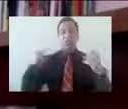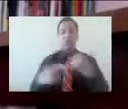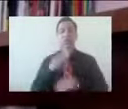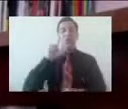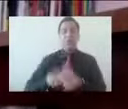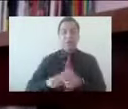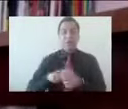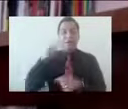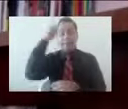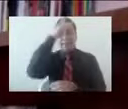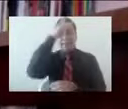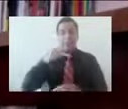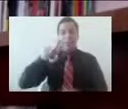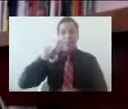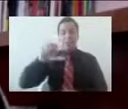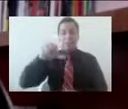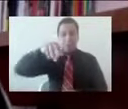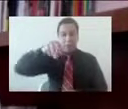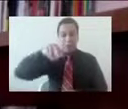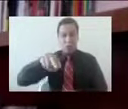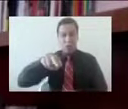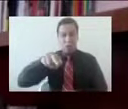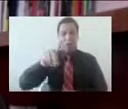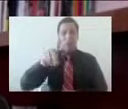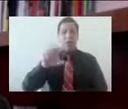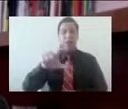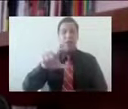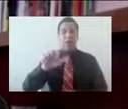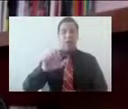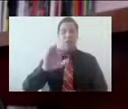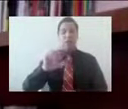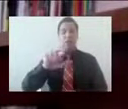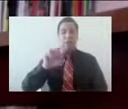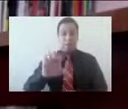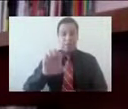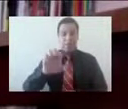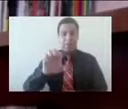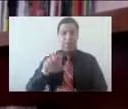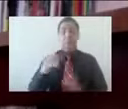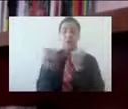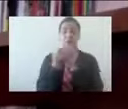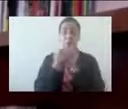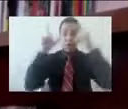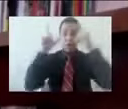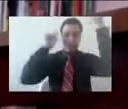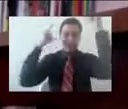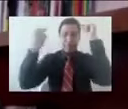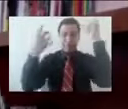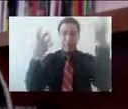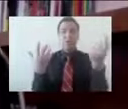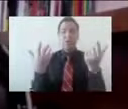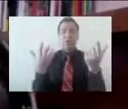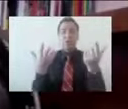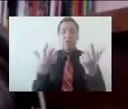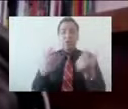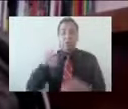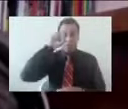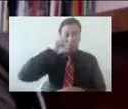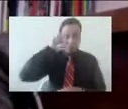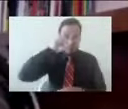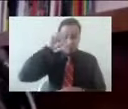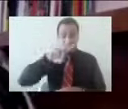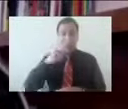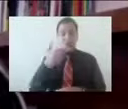Fuente Uñiz, también ha seguido el diplomado de orientación familiar y de pareja por el Hospital General